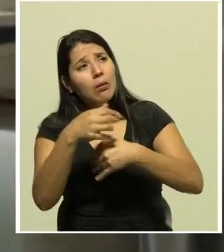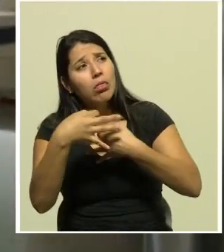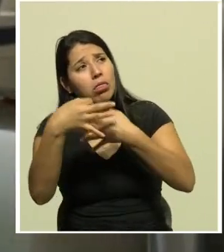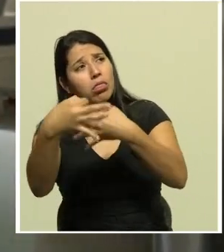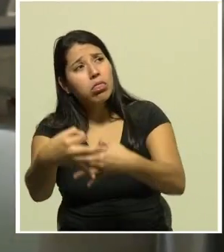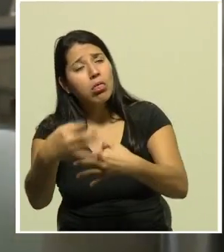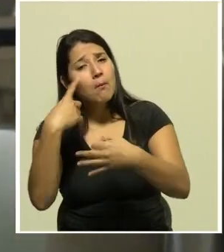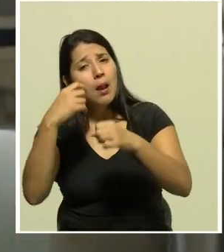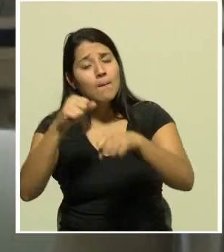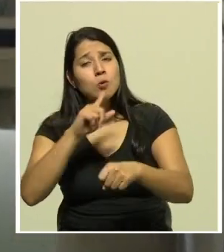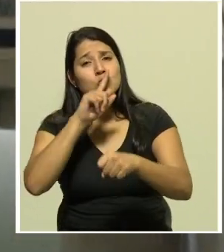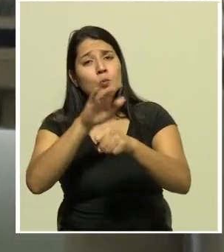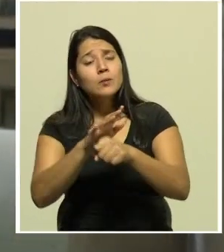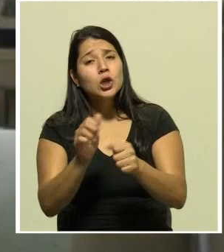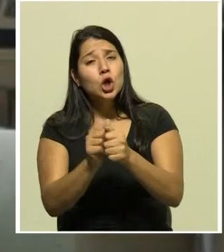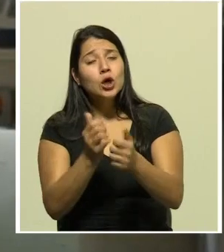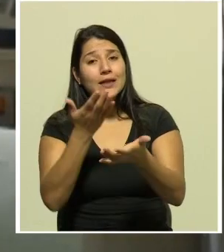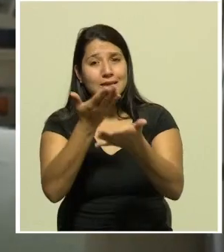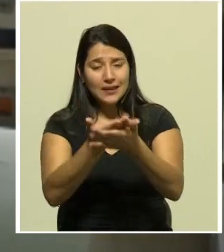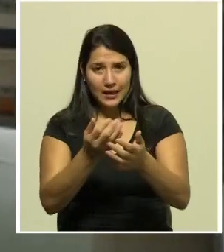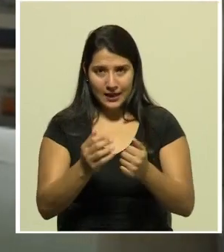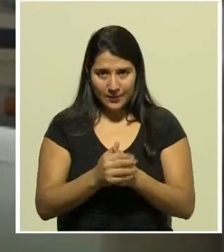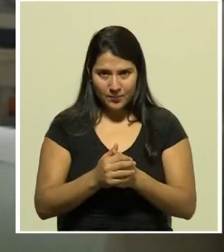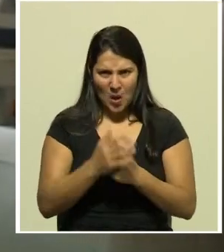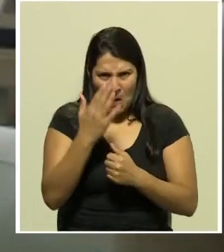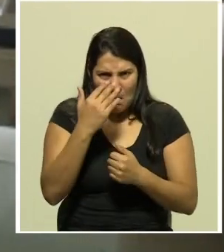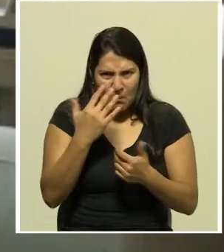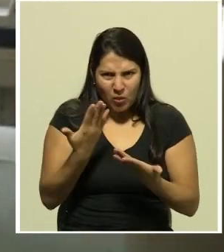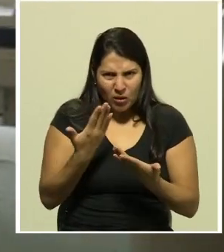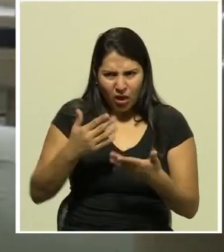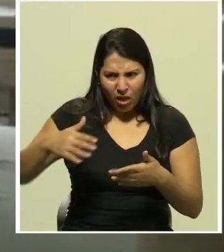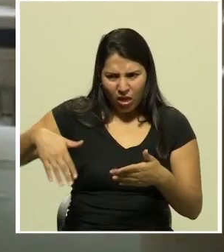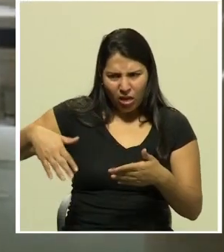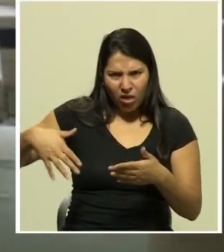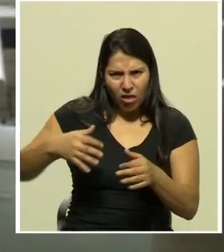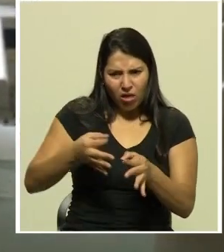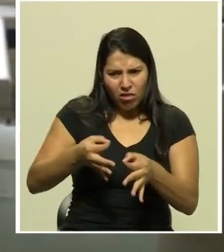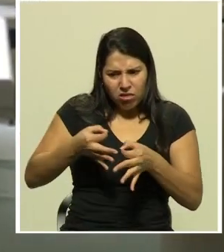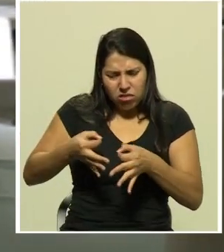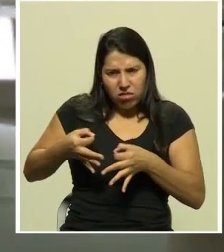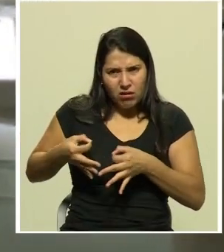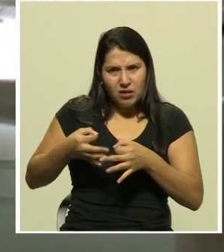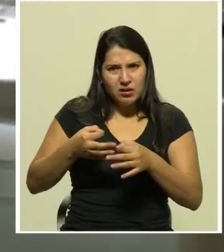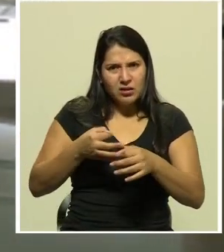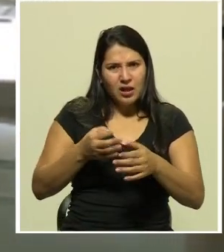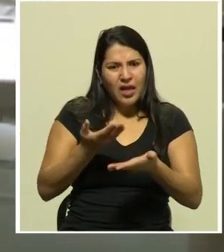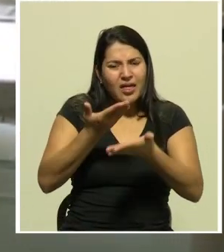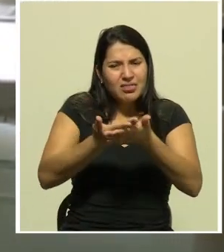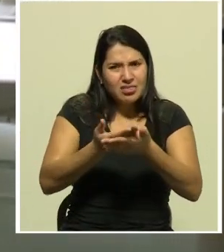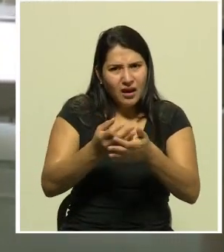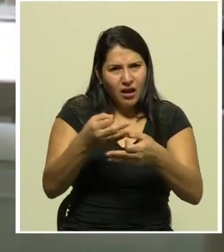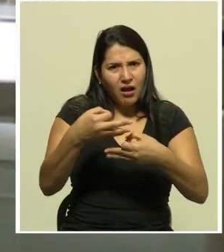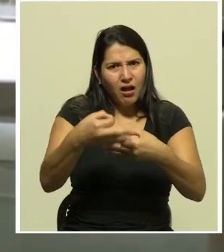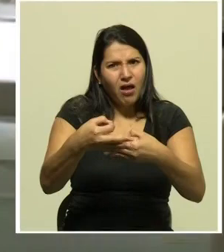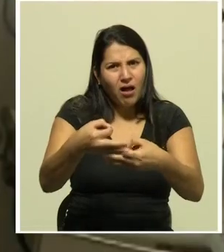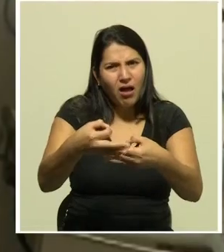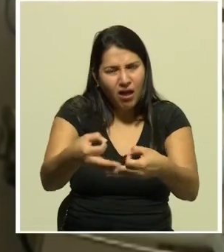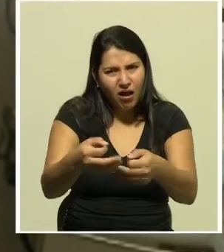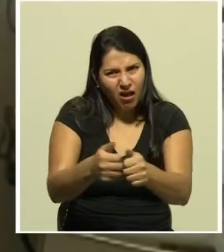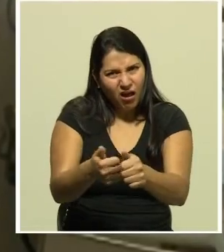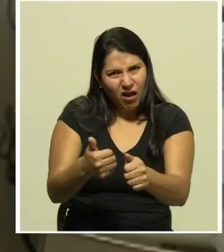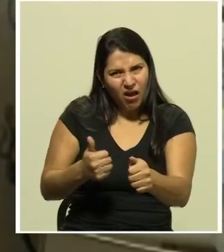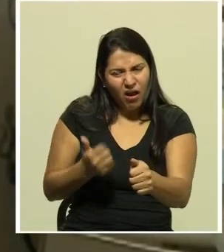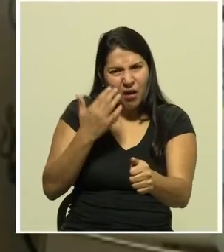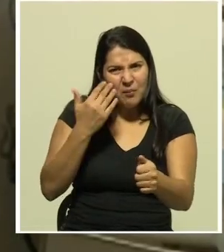de los equipos contratados los retrasos obedecen a la alta demanda mundial de estos implementos médicos que ha provocado una